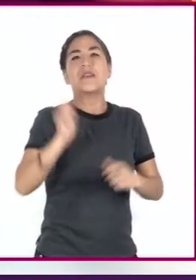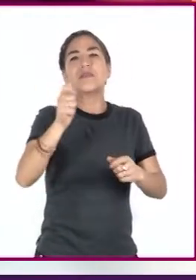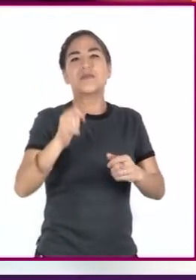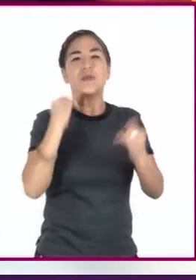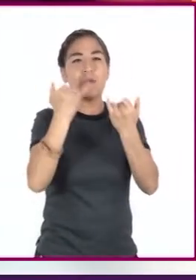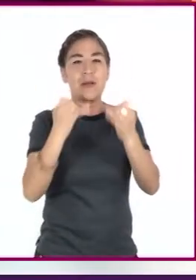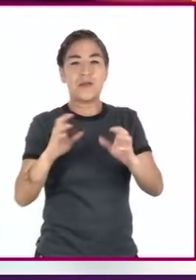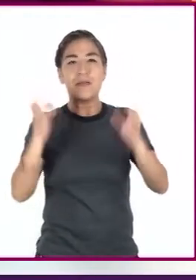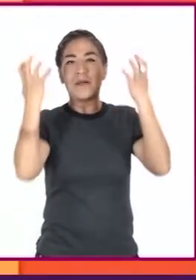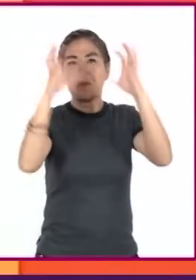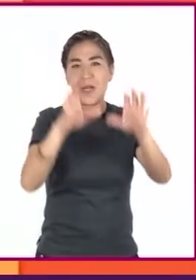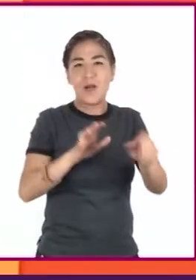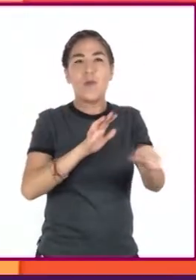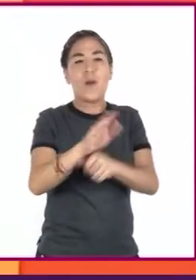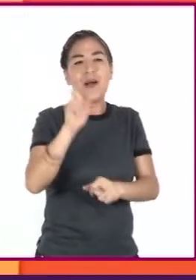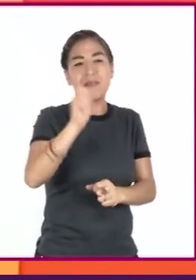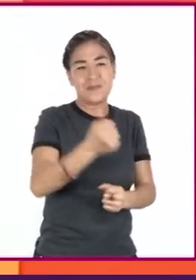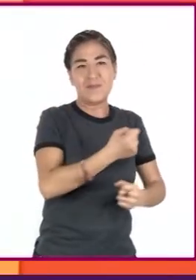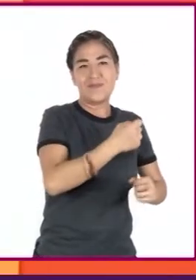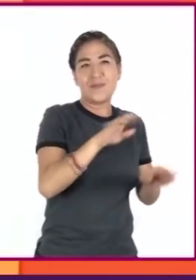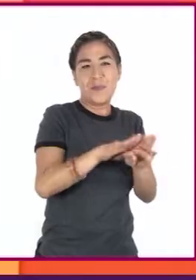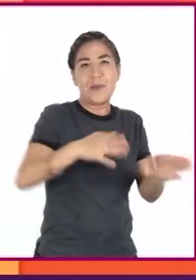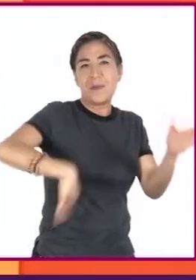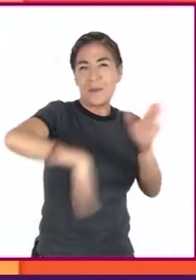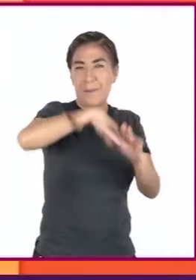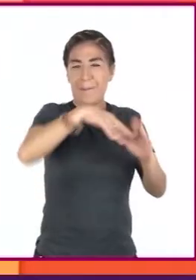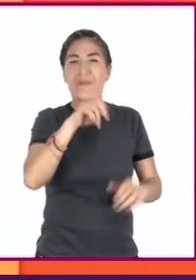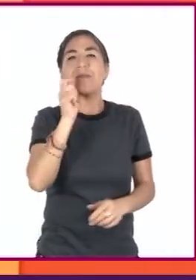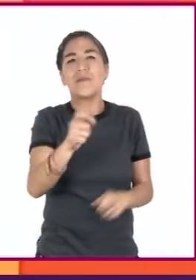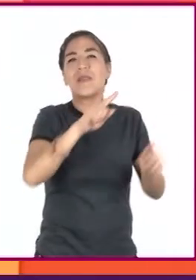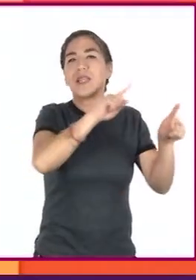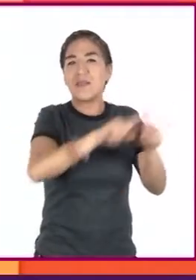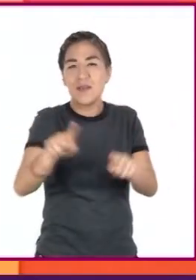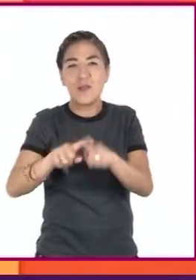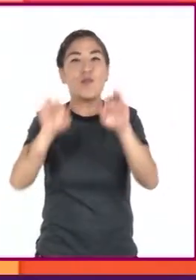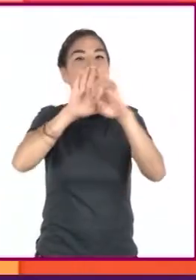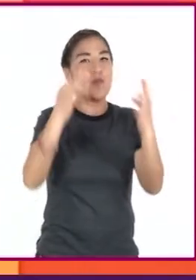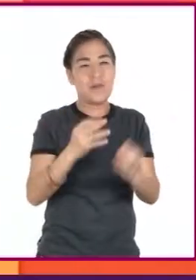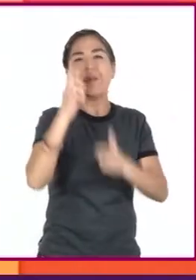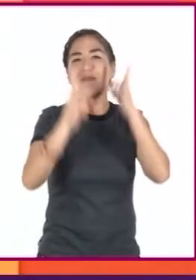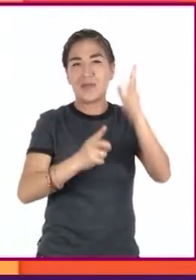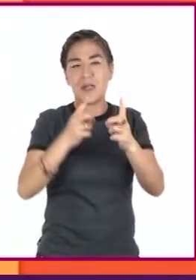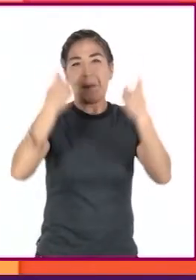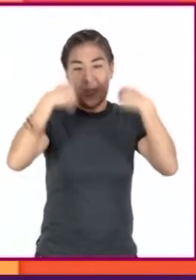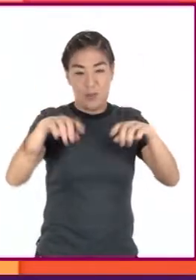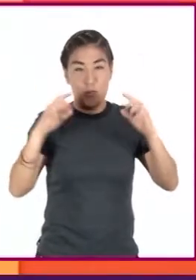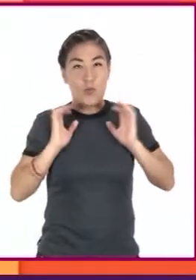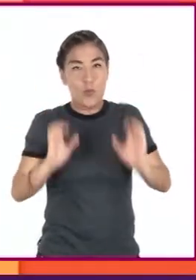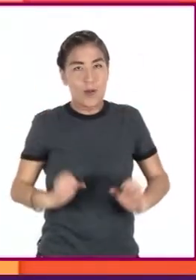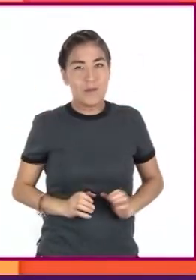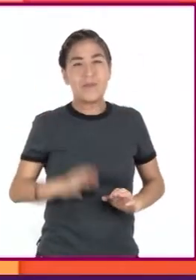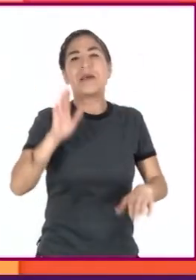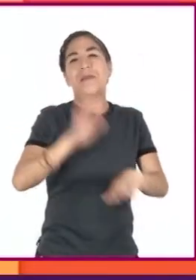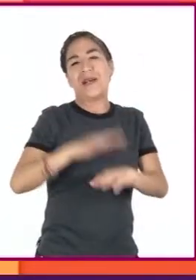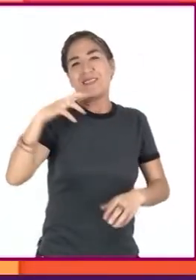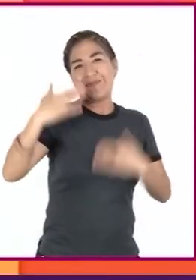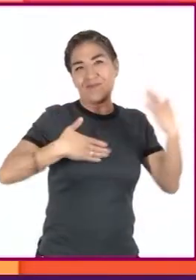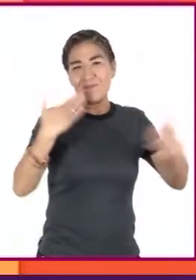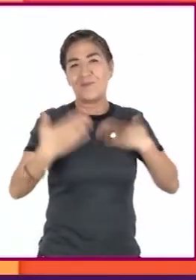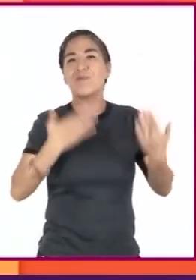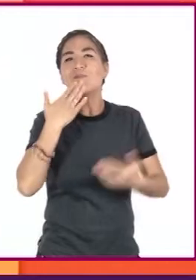10, arigol. Y sin lugar a dudas, la mejor manera de desarrollarse físicamente de manera armónica.